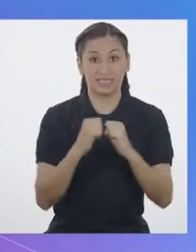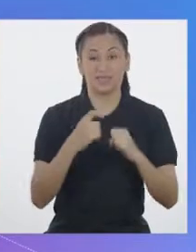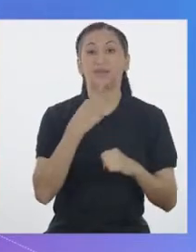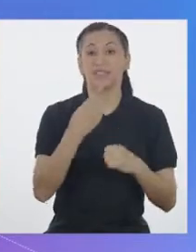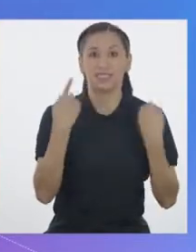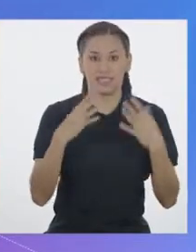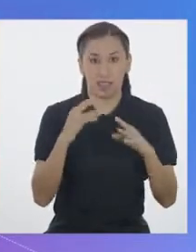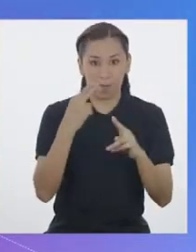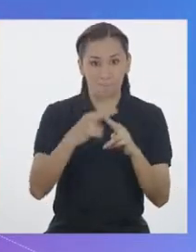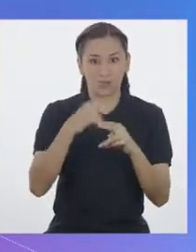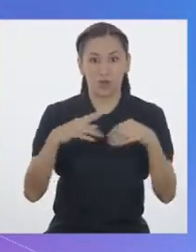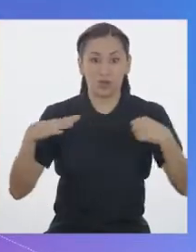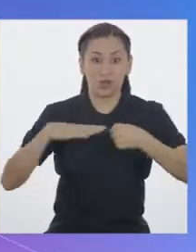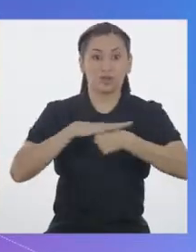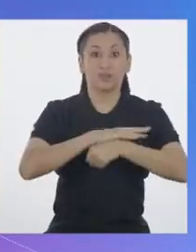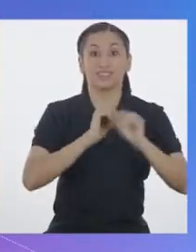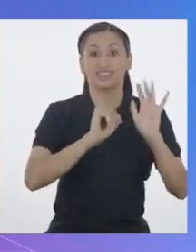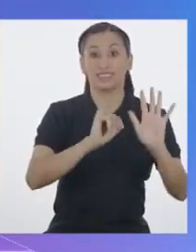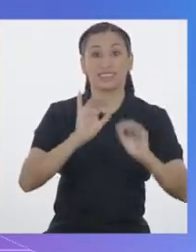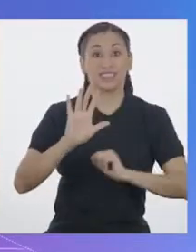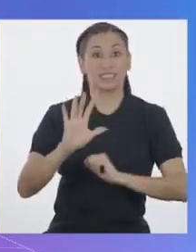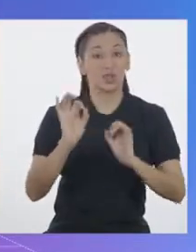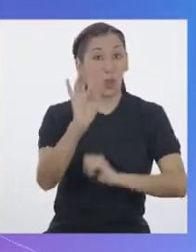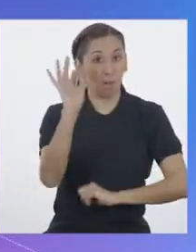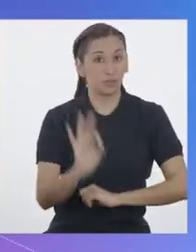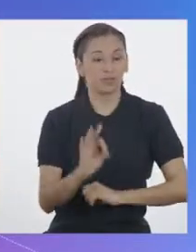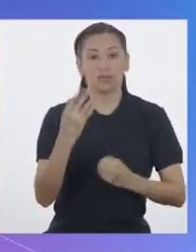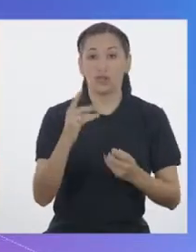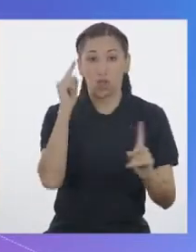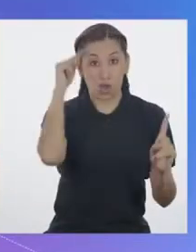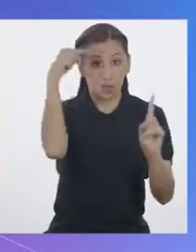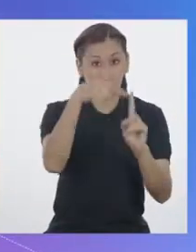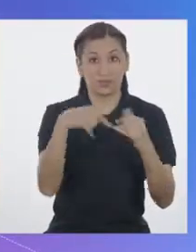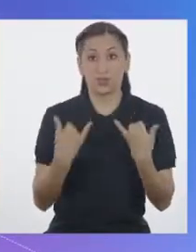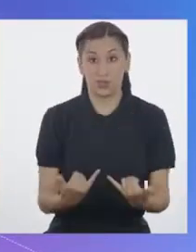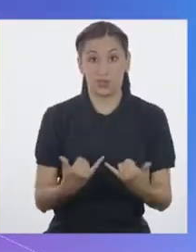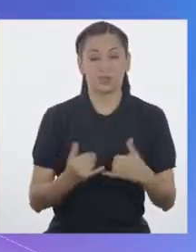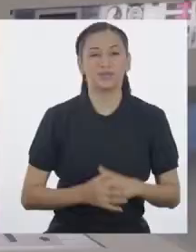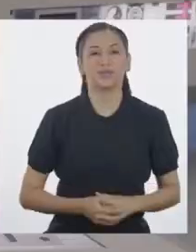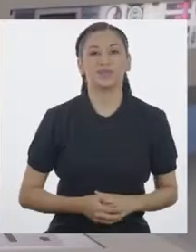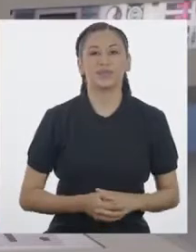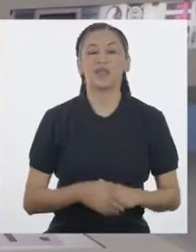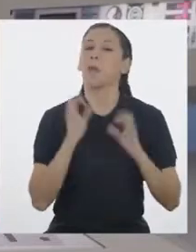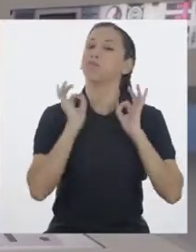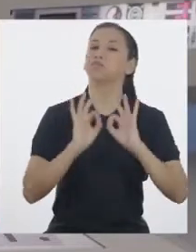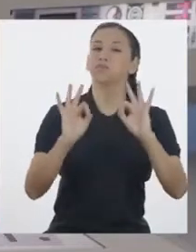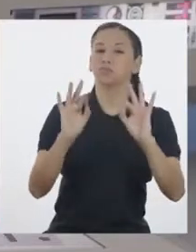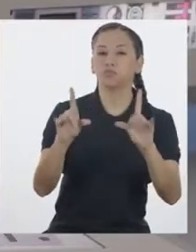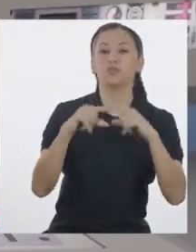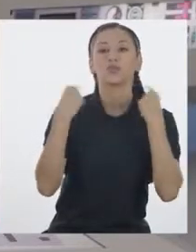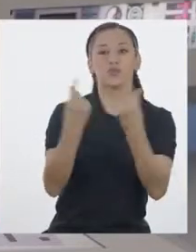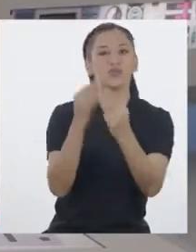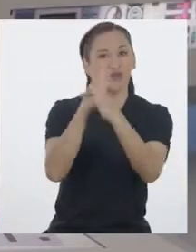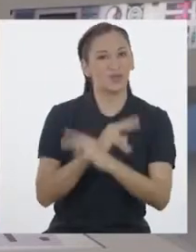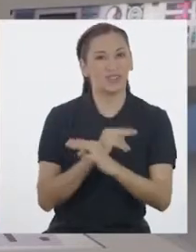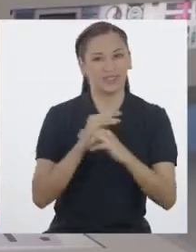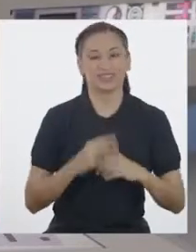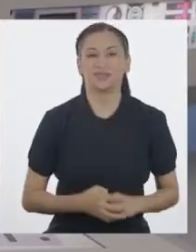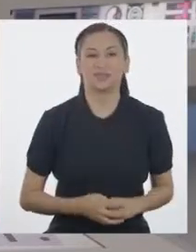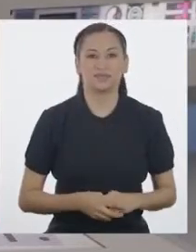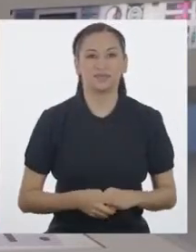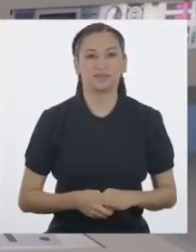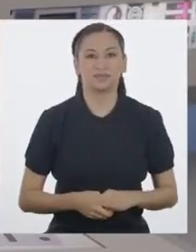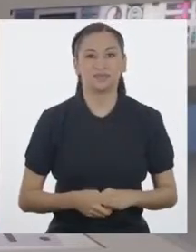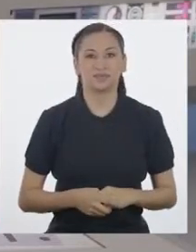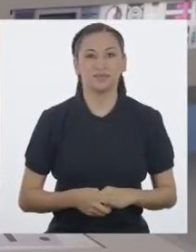que ya vamos completando en un 65% el propósito de hoy. ¡Van muy bien, equipo Vizcacha!